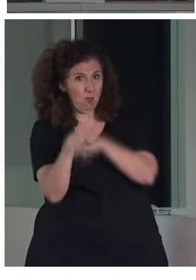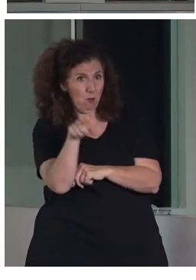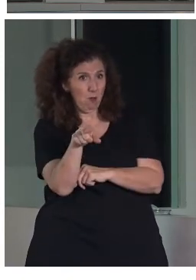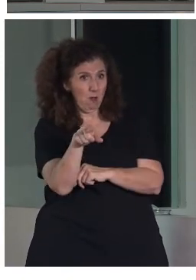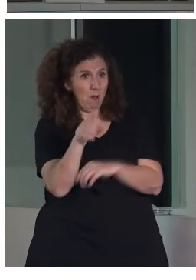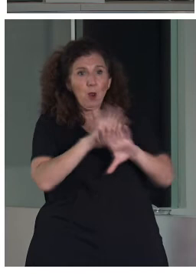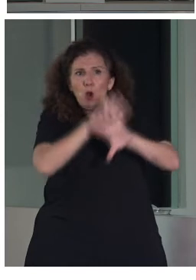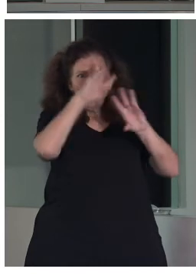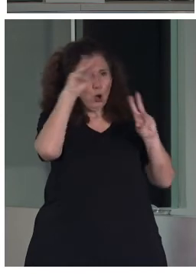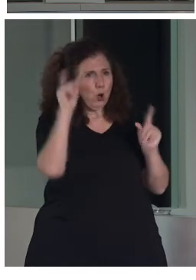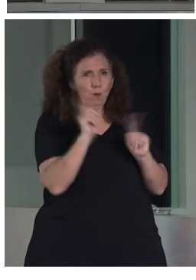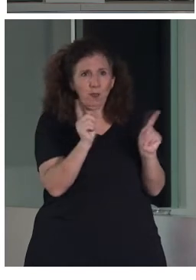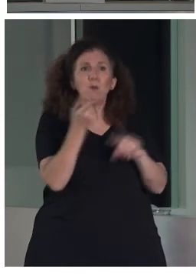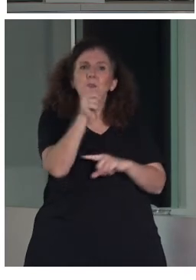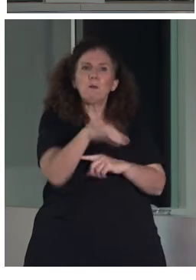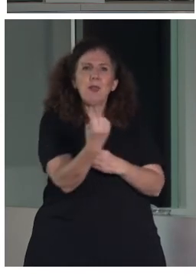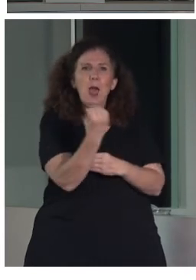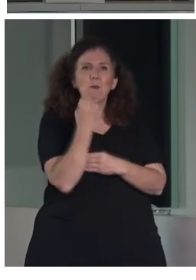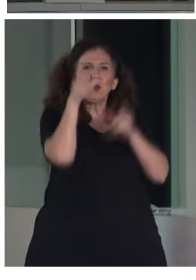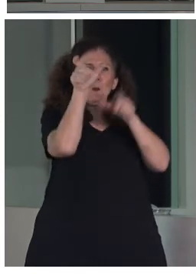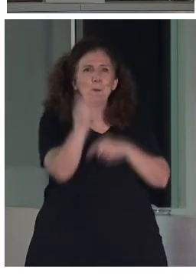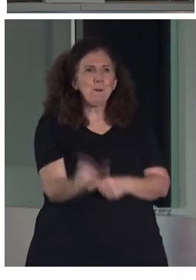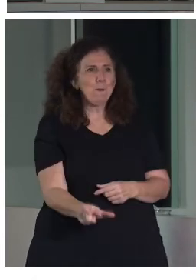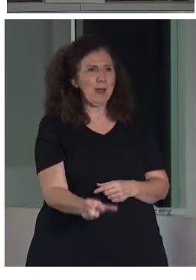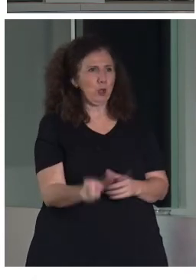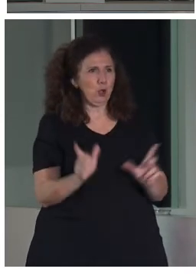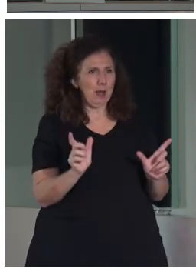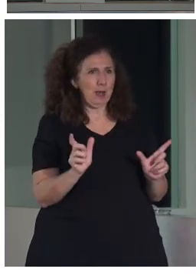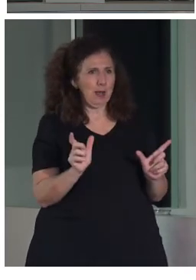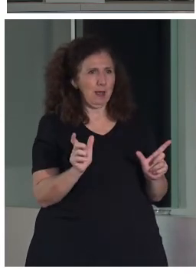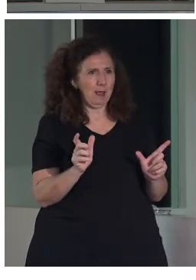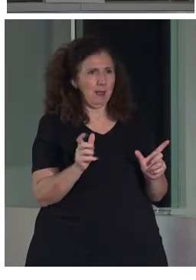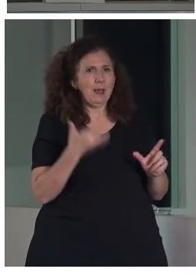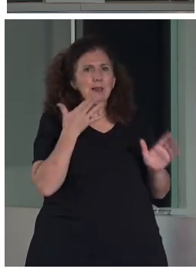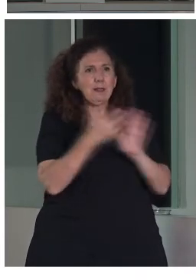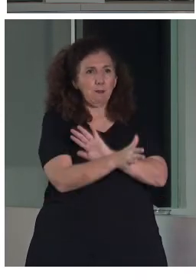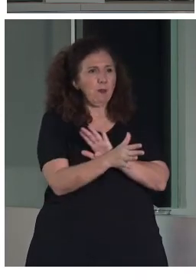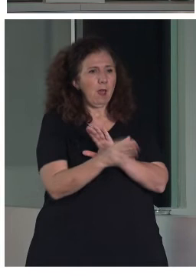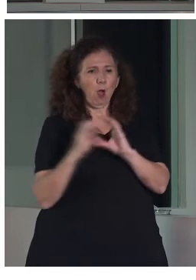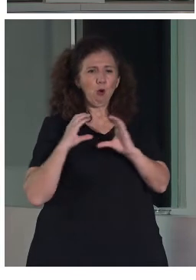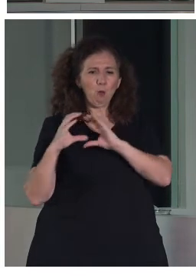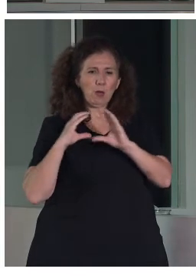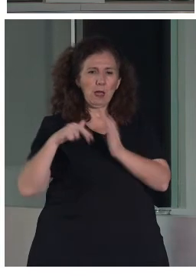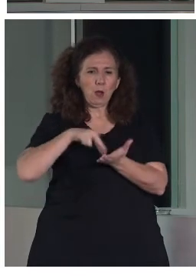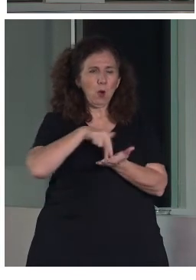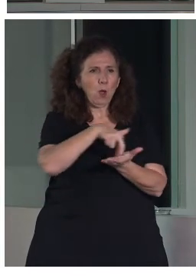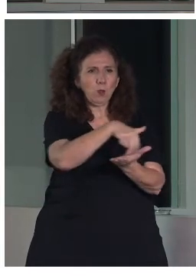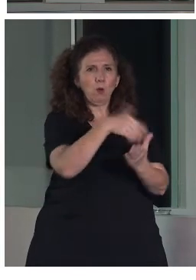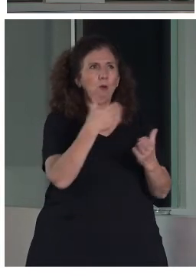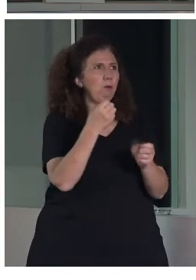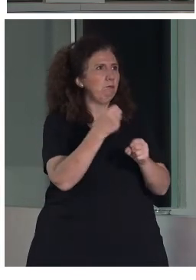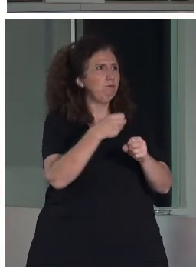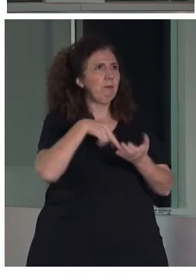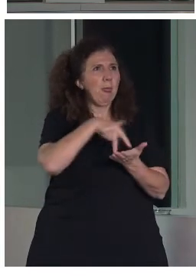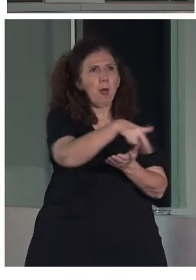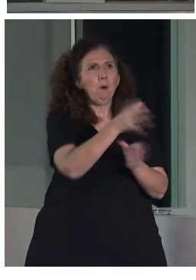nos olvidemos de los apoyos personales. La comunicación a pie de calle y, en este caso, a pie de edificio